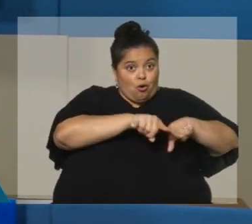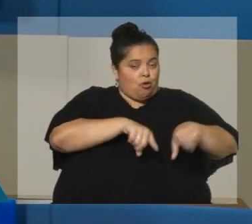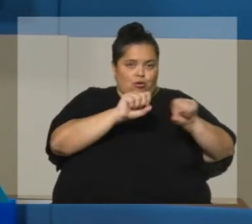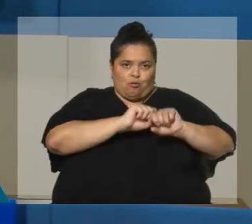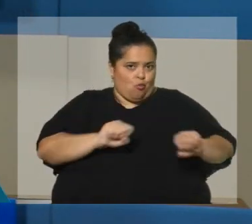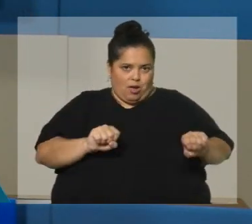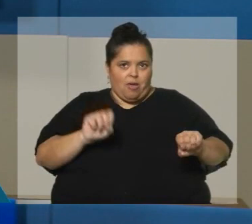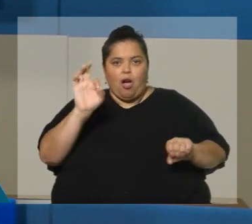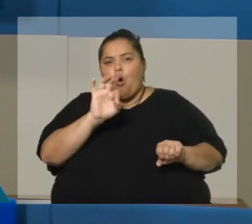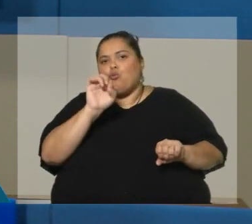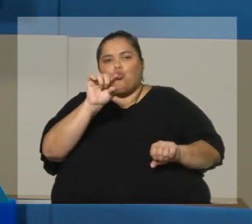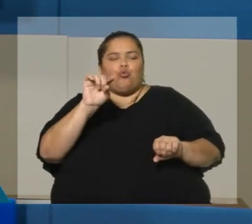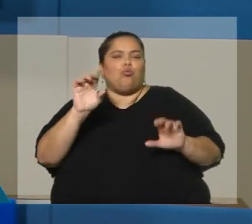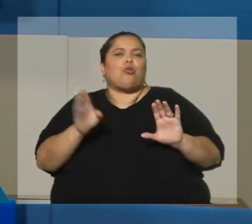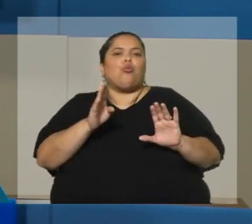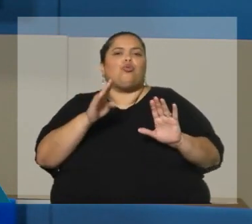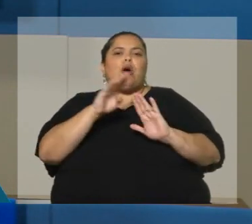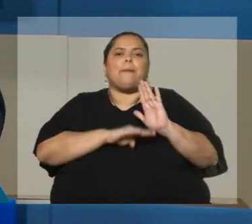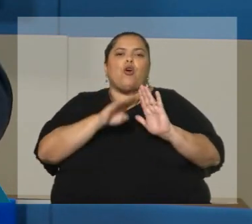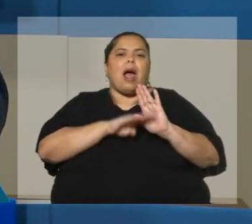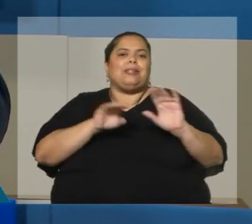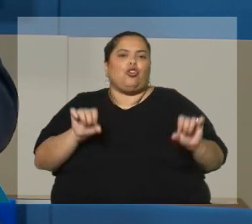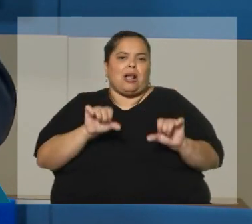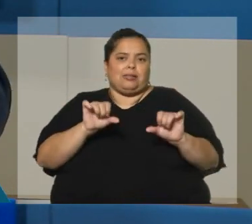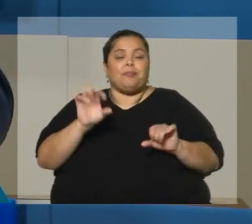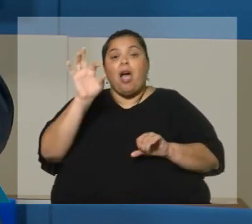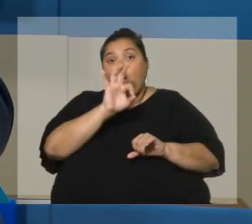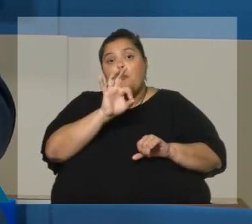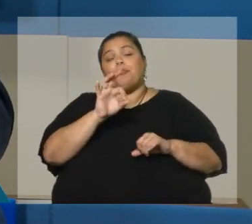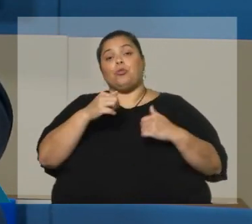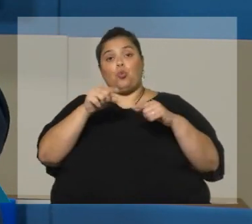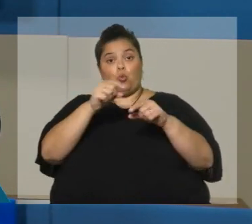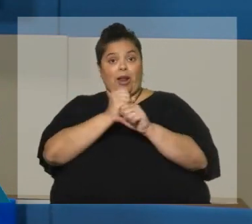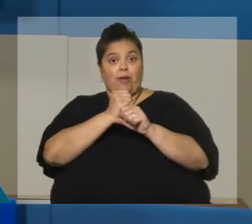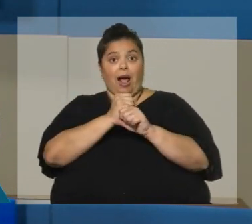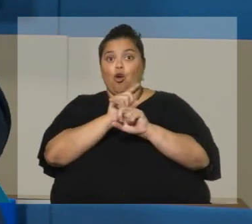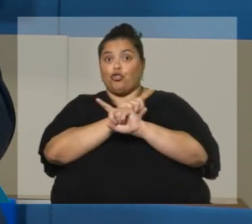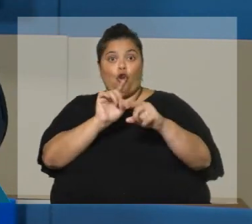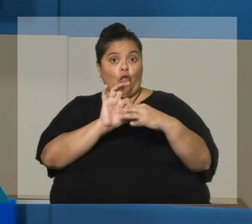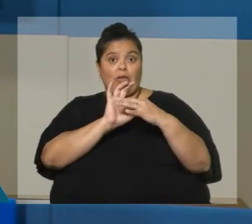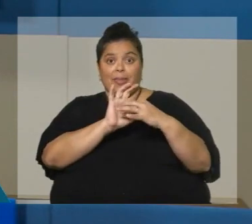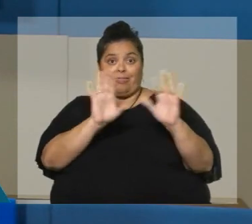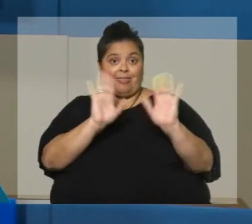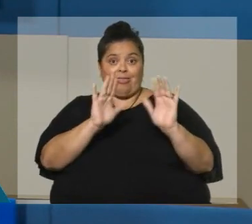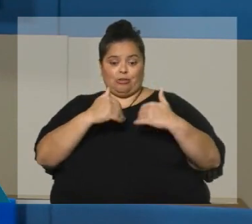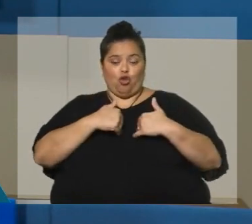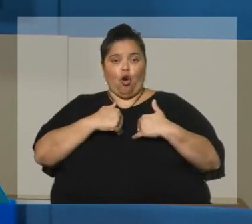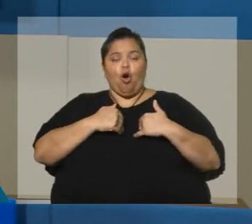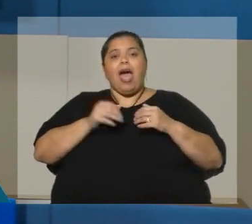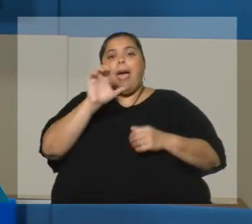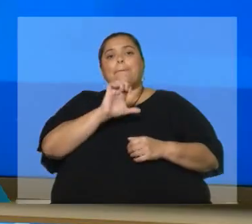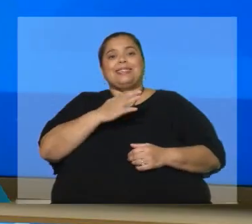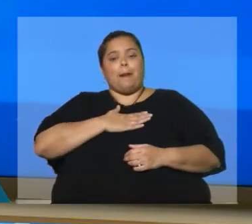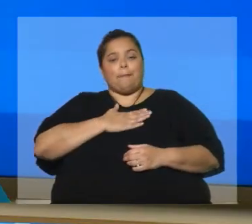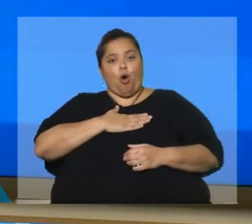de programas. Quedó claro. Si eres trabajador no dependiente, es decir, un pequeño empresario... Perdón, ahí